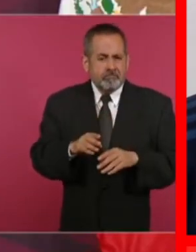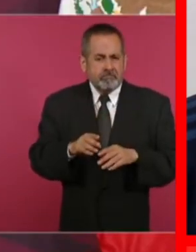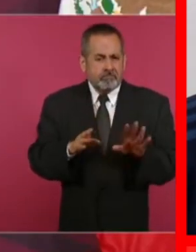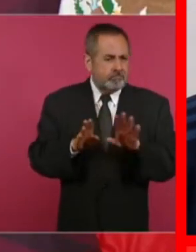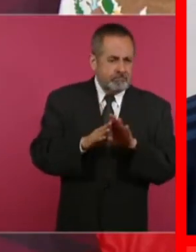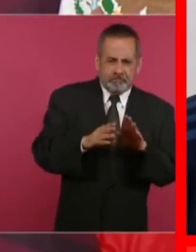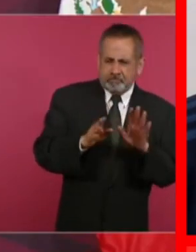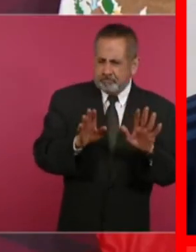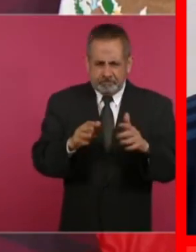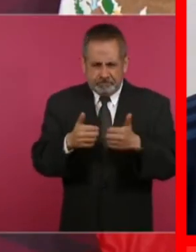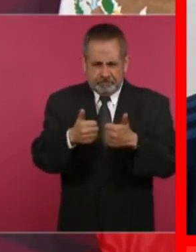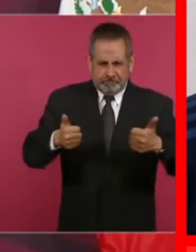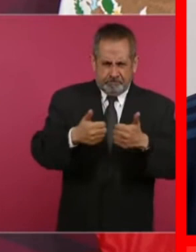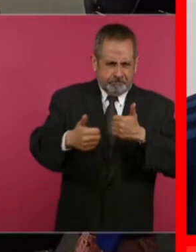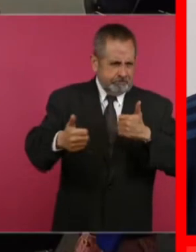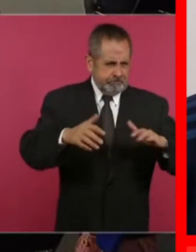distancias